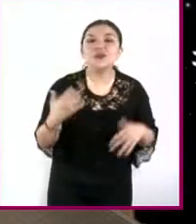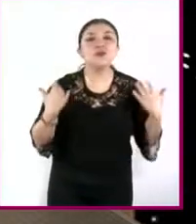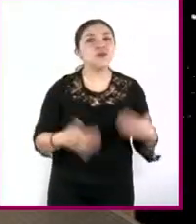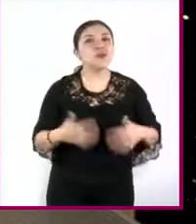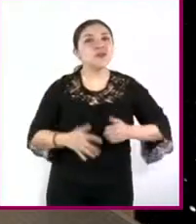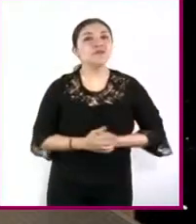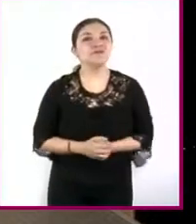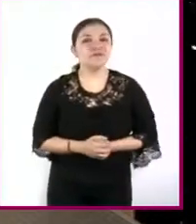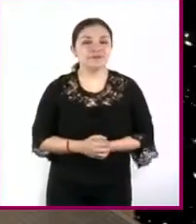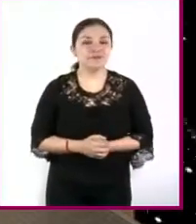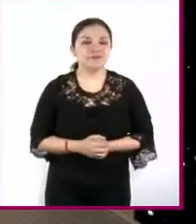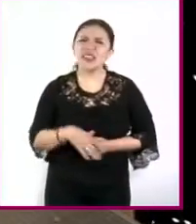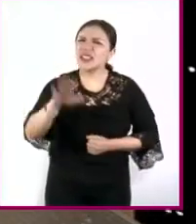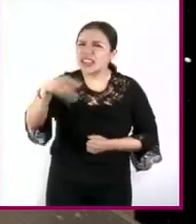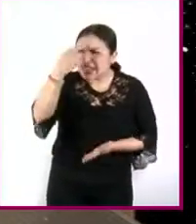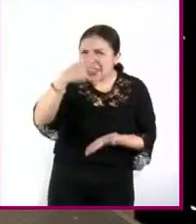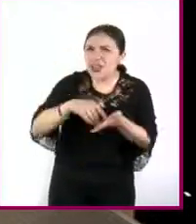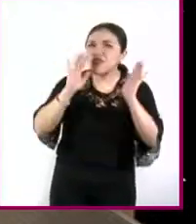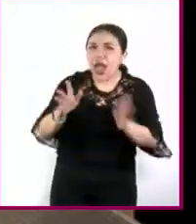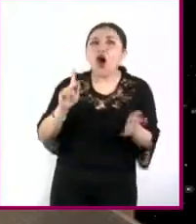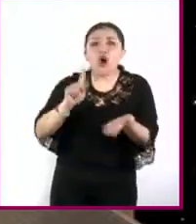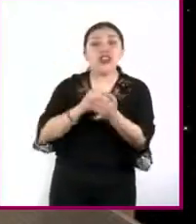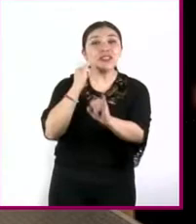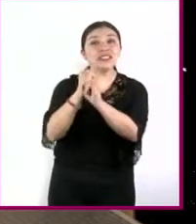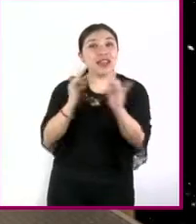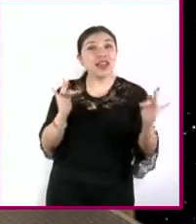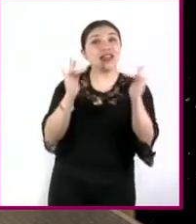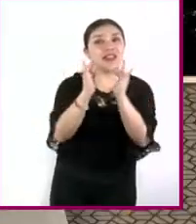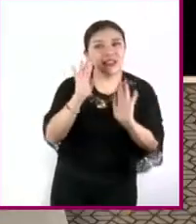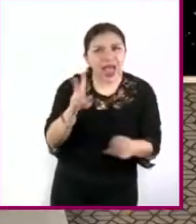oye creo que ya regresó la conexión del doctor